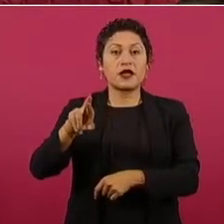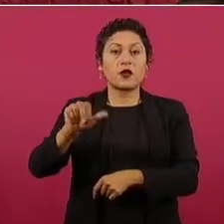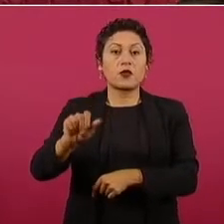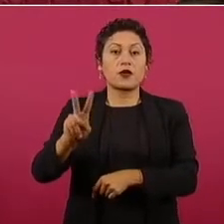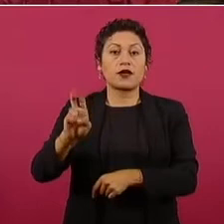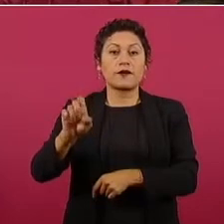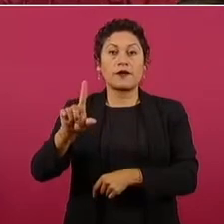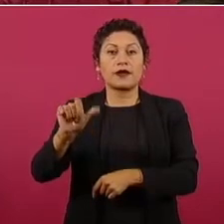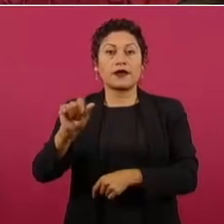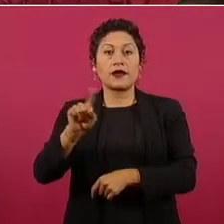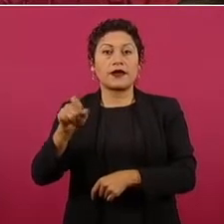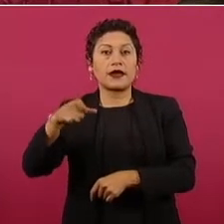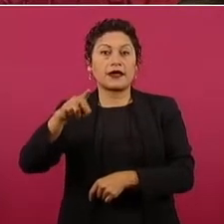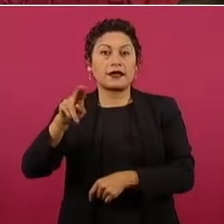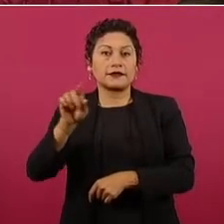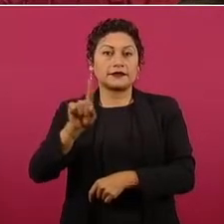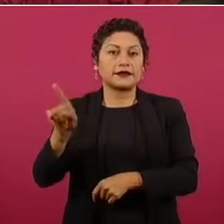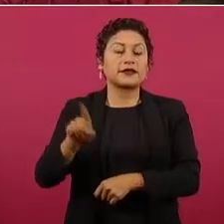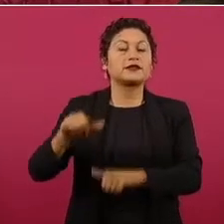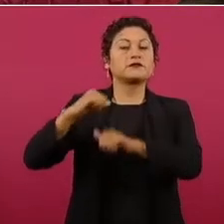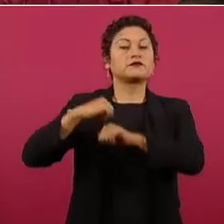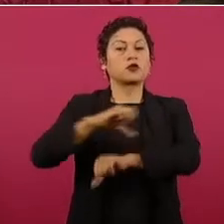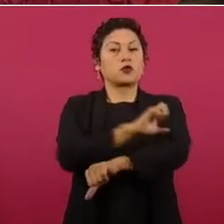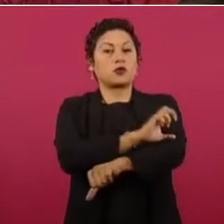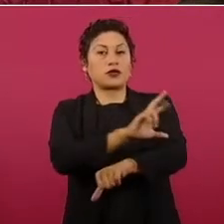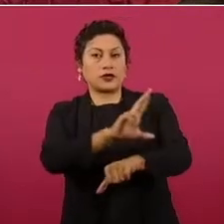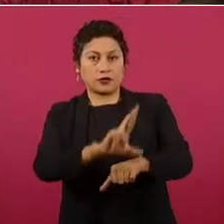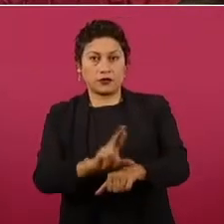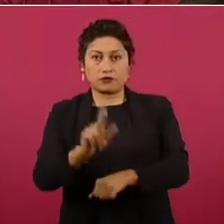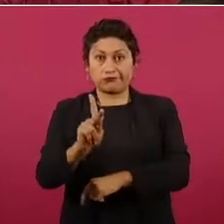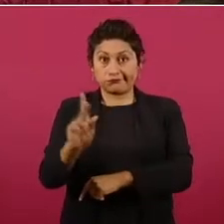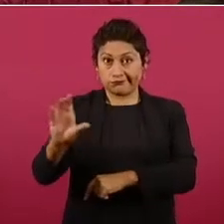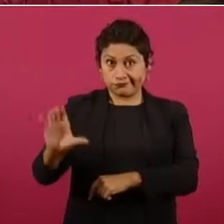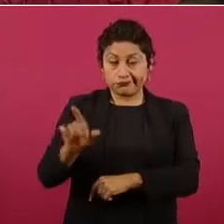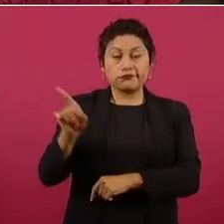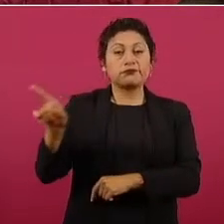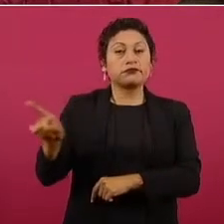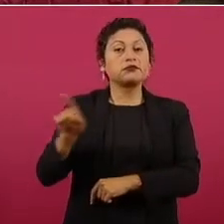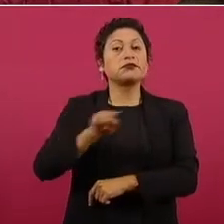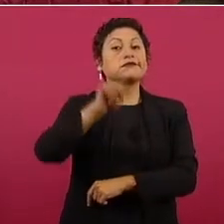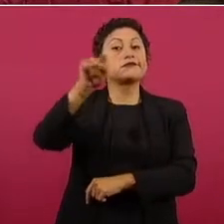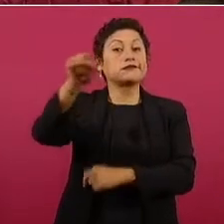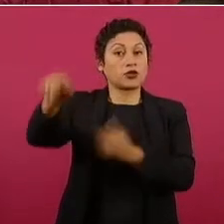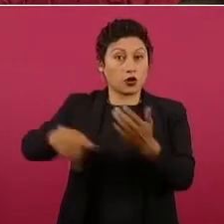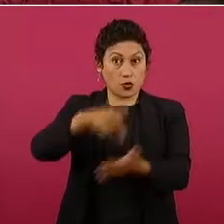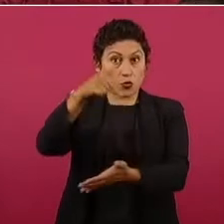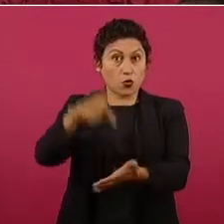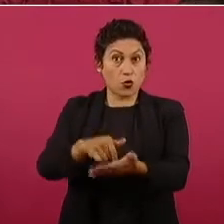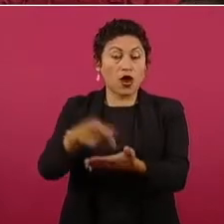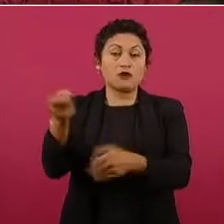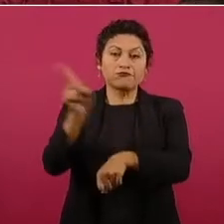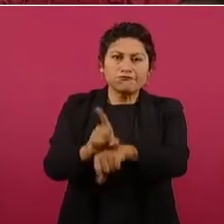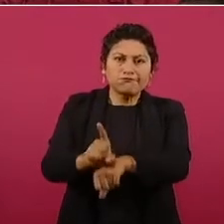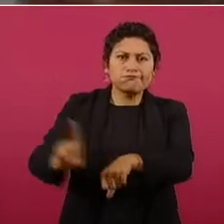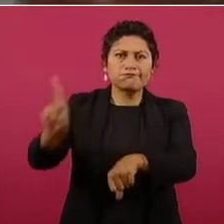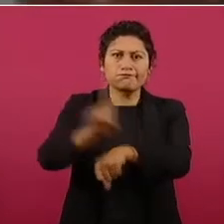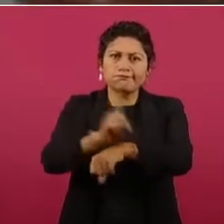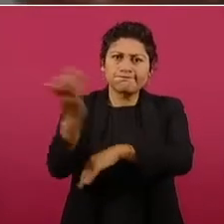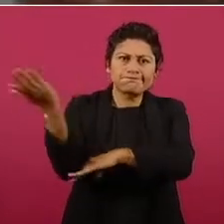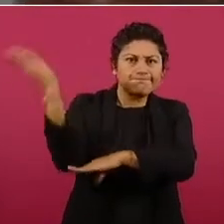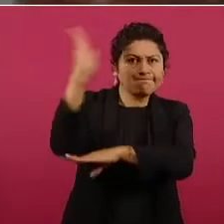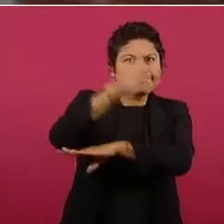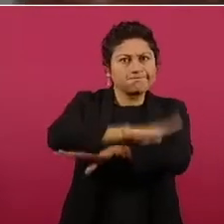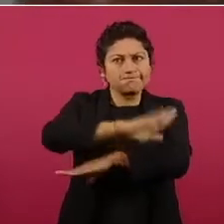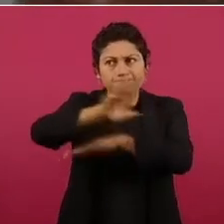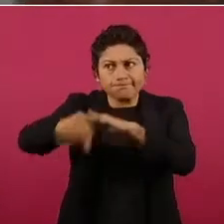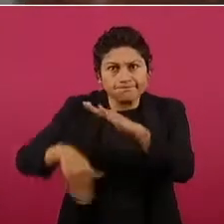El presidente celebró la toma de posesión de Gustavo Petro, nuevo presidente de Colombia. Destaca que el cambio de dirección en